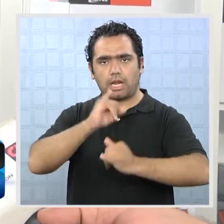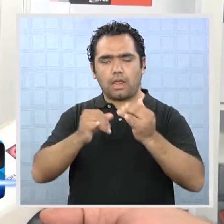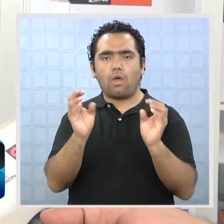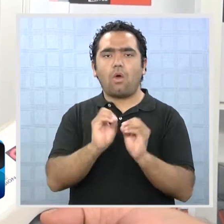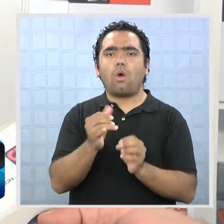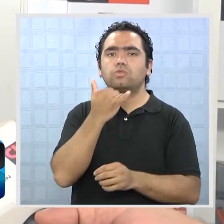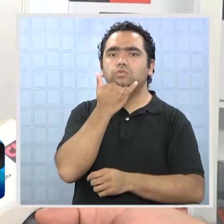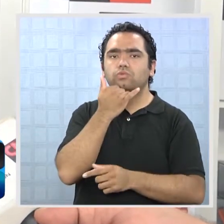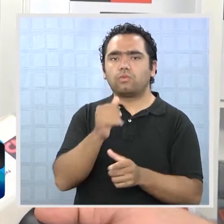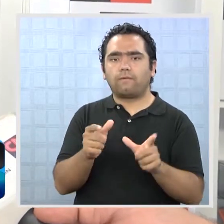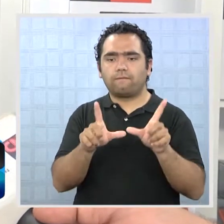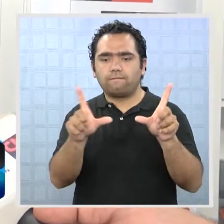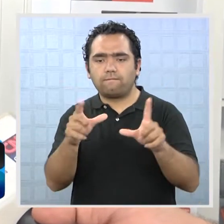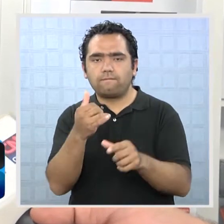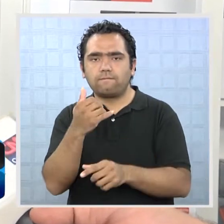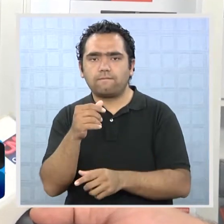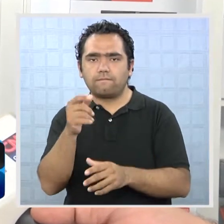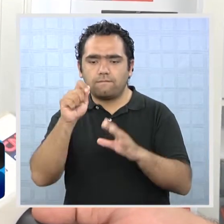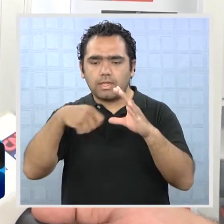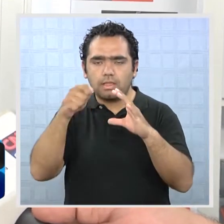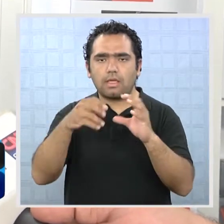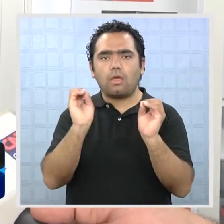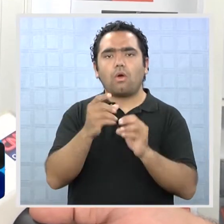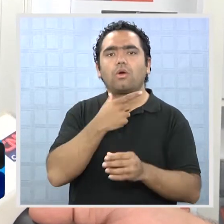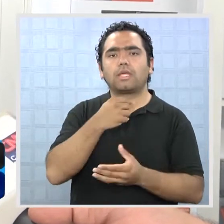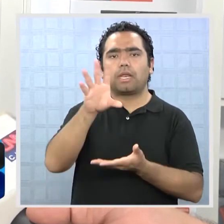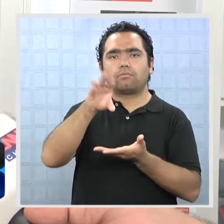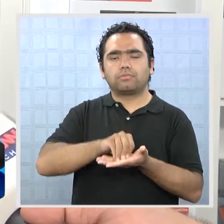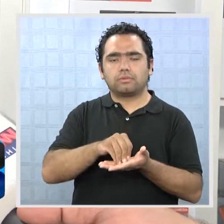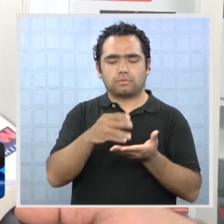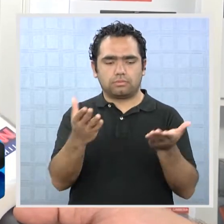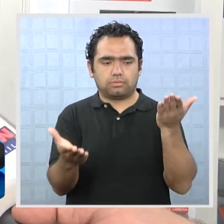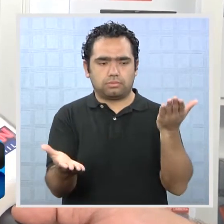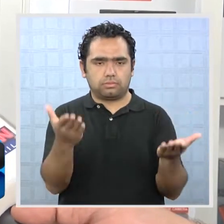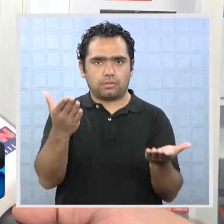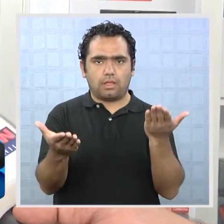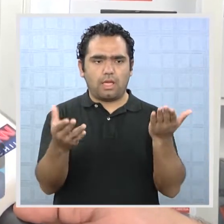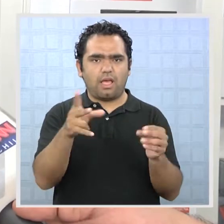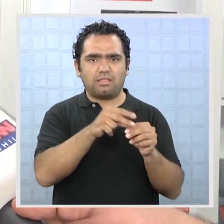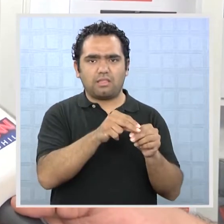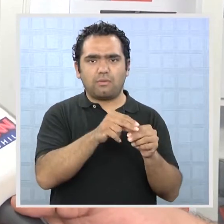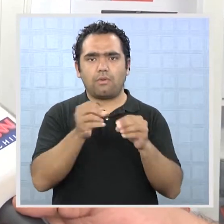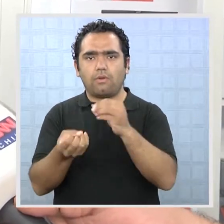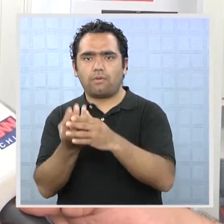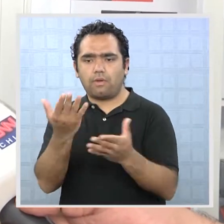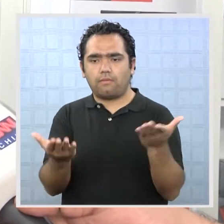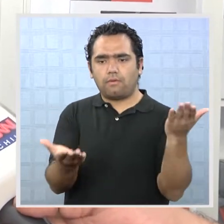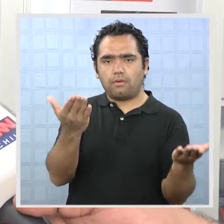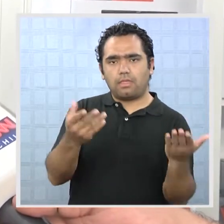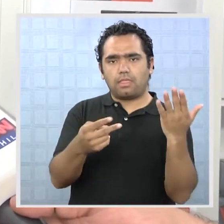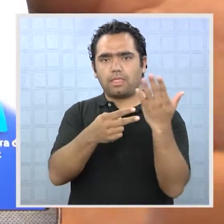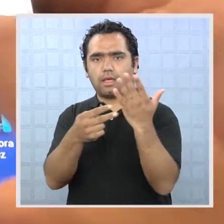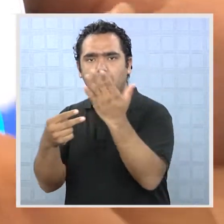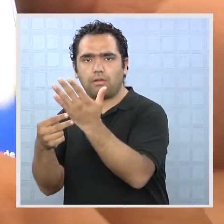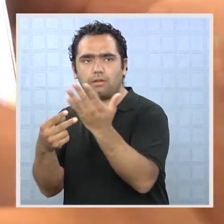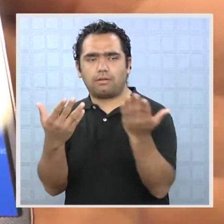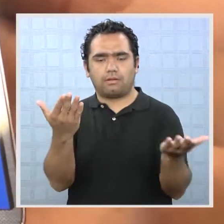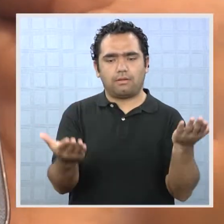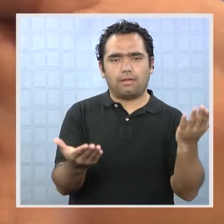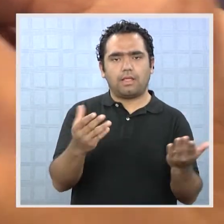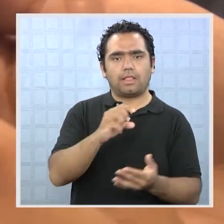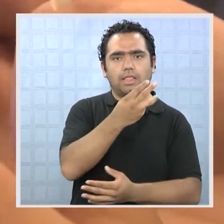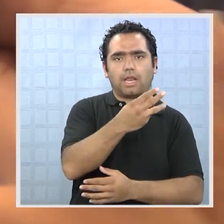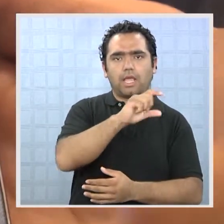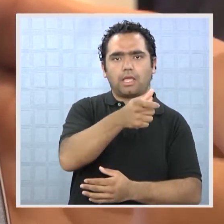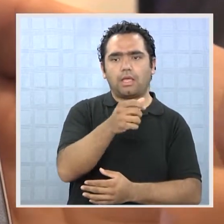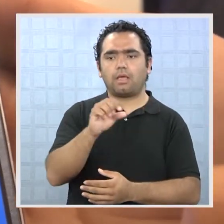en YouTube o queremos hacer una descarga, ahí se va a notar lo que es la diferencia entre una tecnología 3G o una tecnología